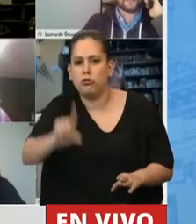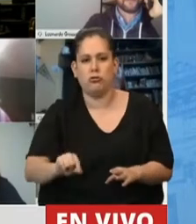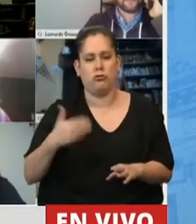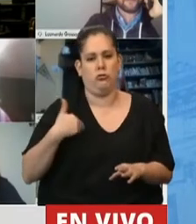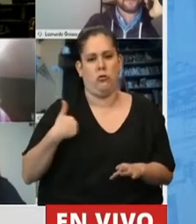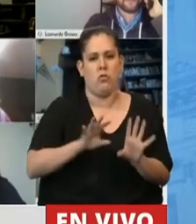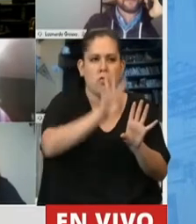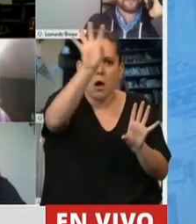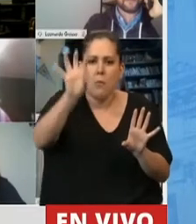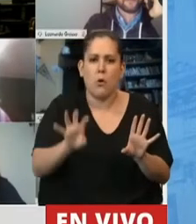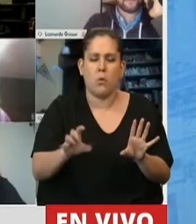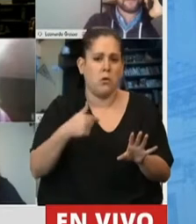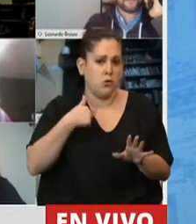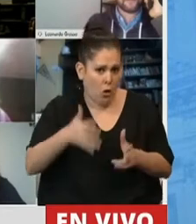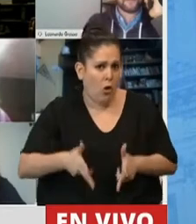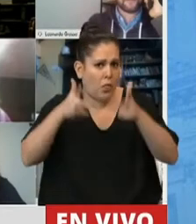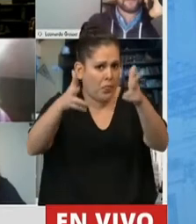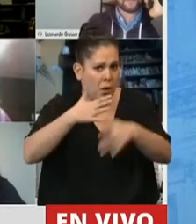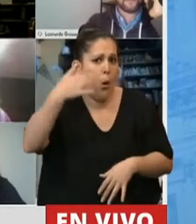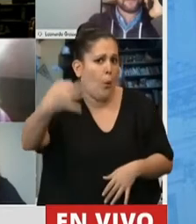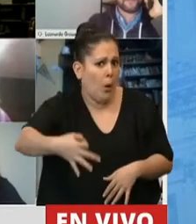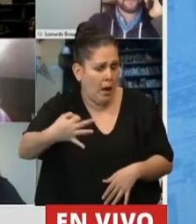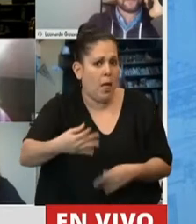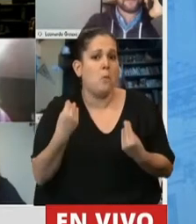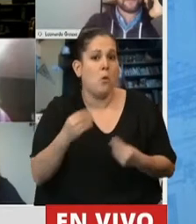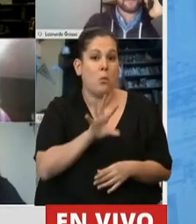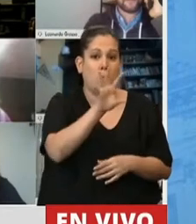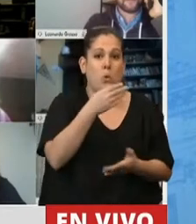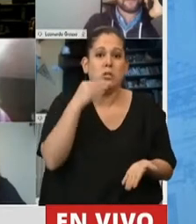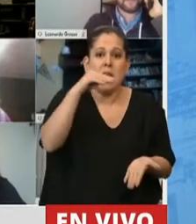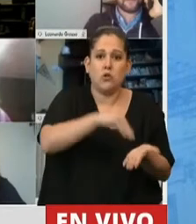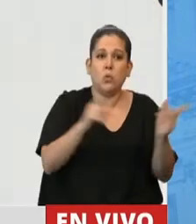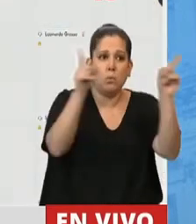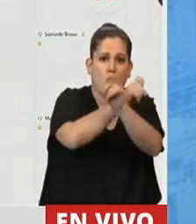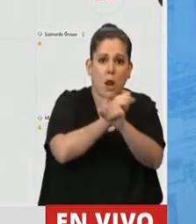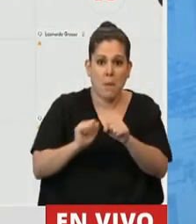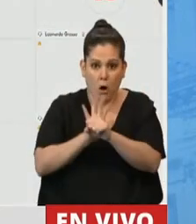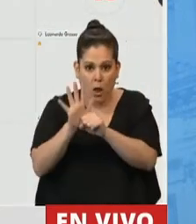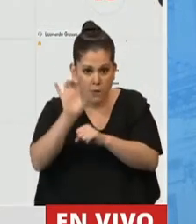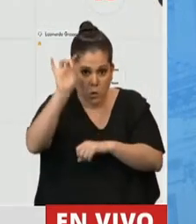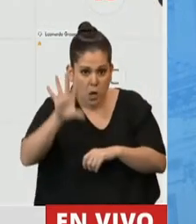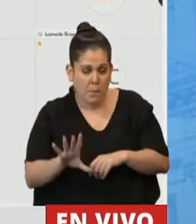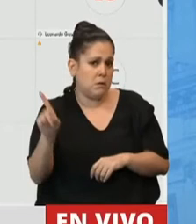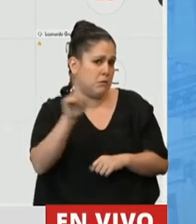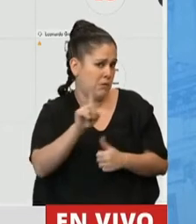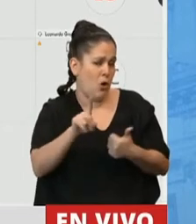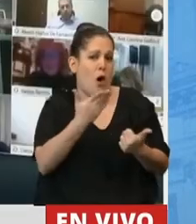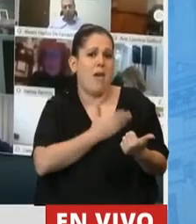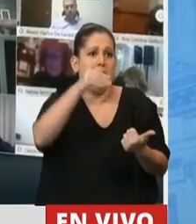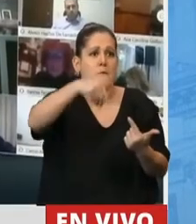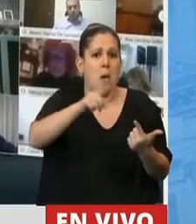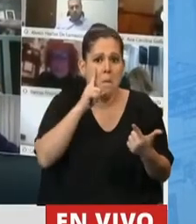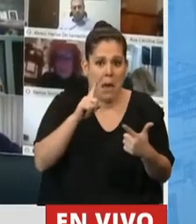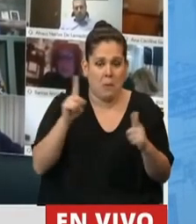desestabilizador ni golpista, por decir la verdad, porque en Chubut el problema ni siquiera es el coronavirus, ni siquiera es el Fondo Monetario Internacional o